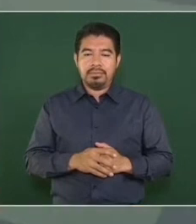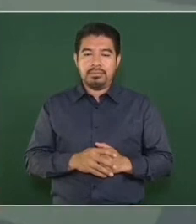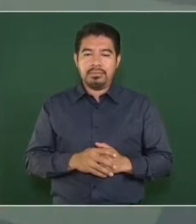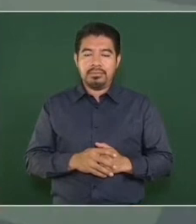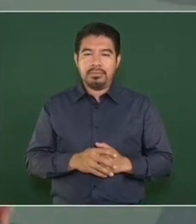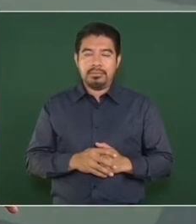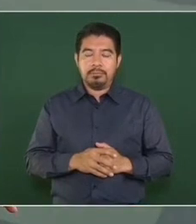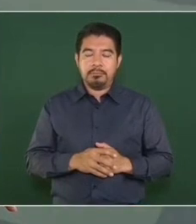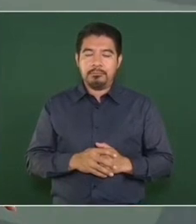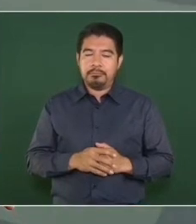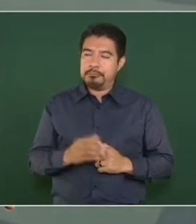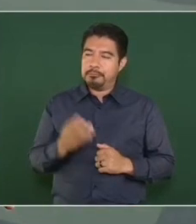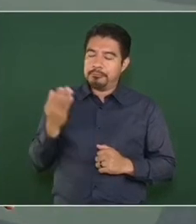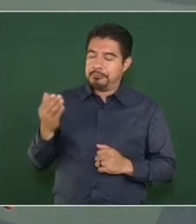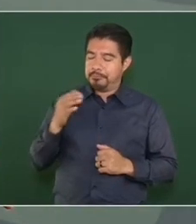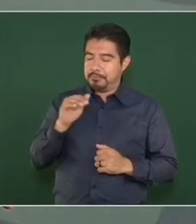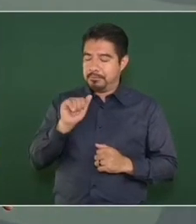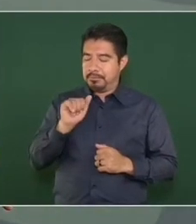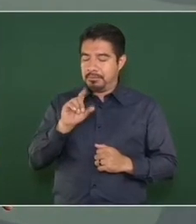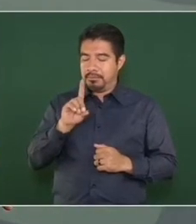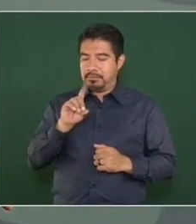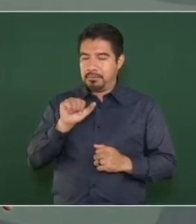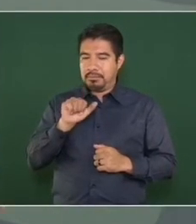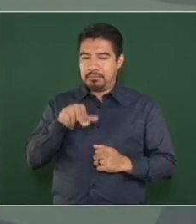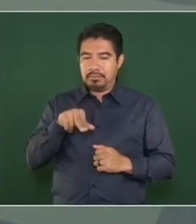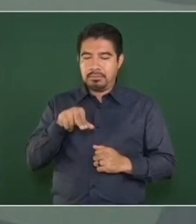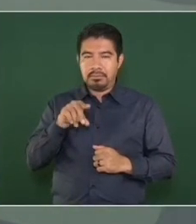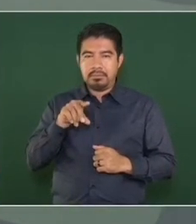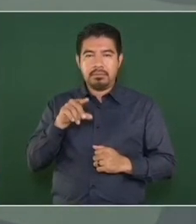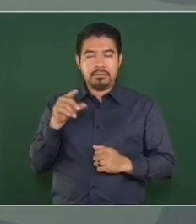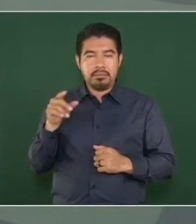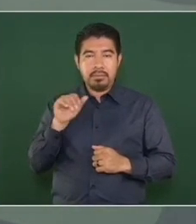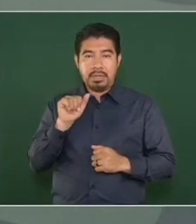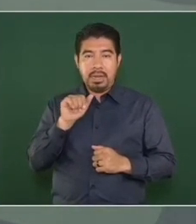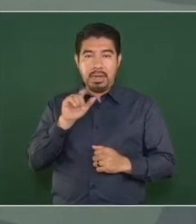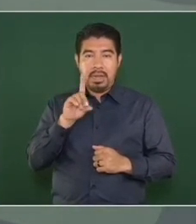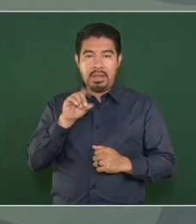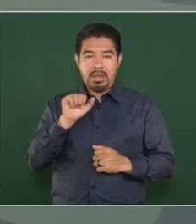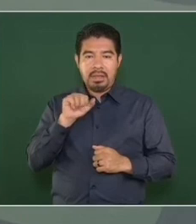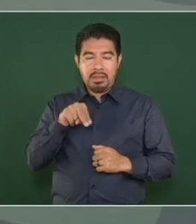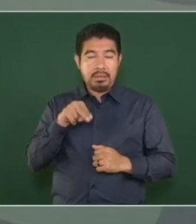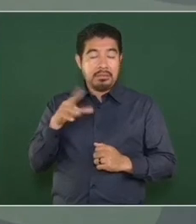Adán es muy competente,